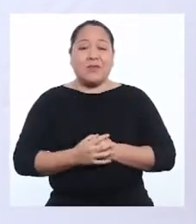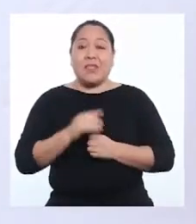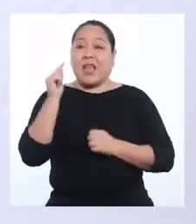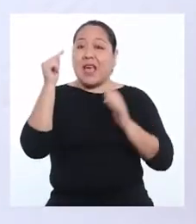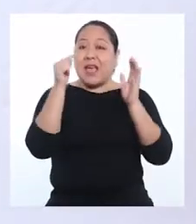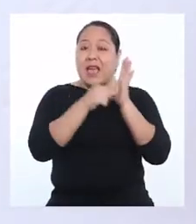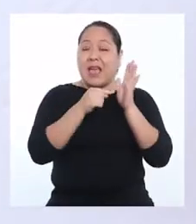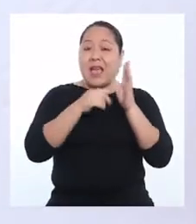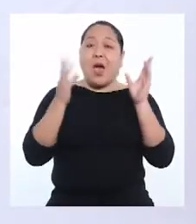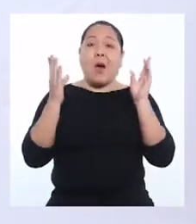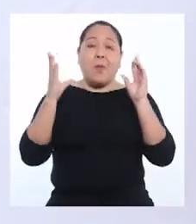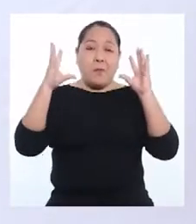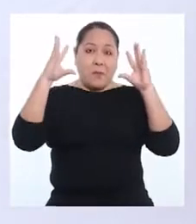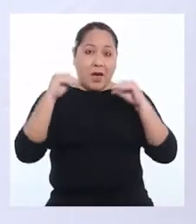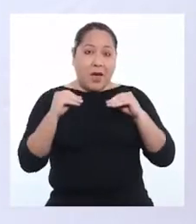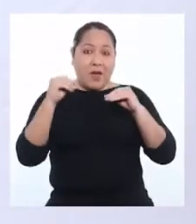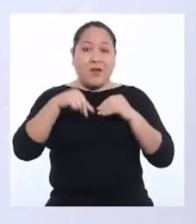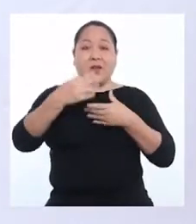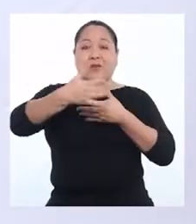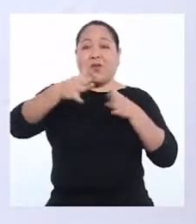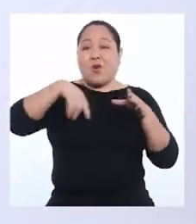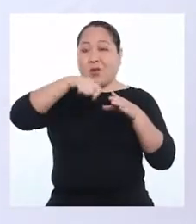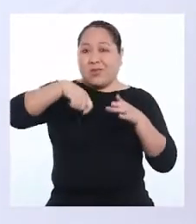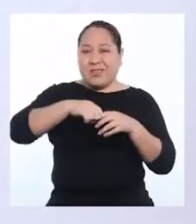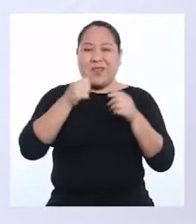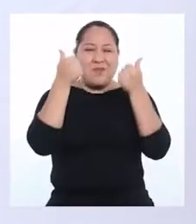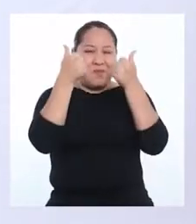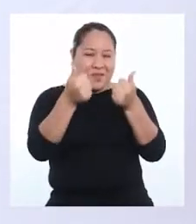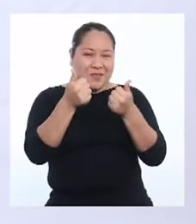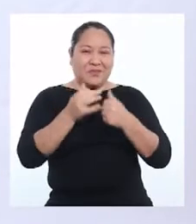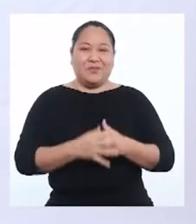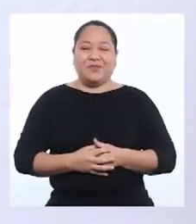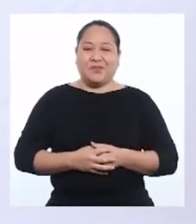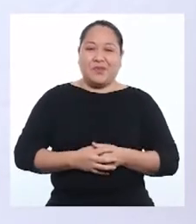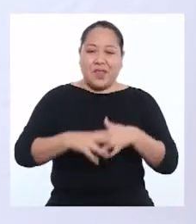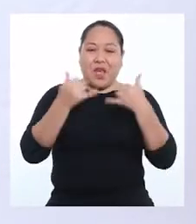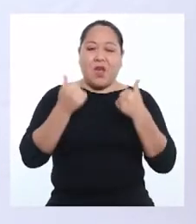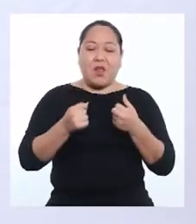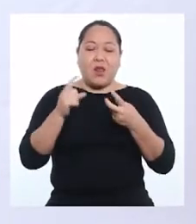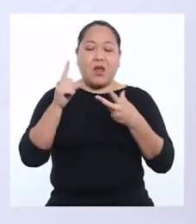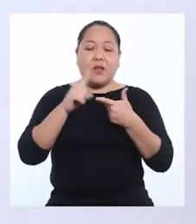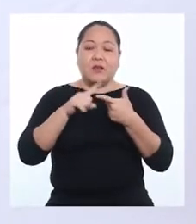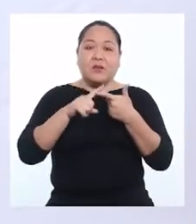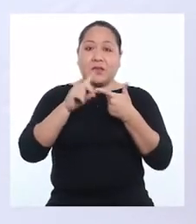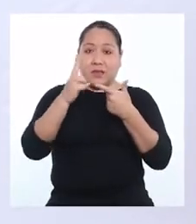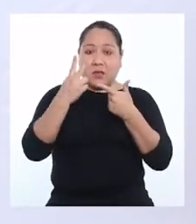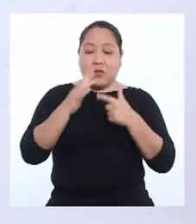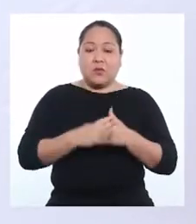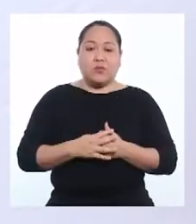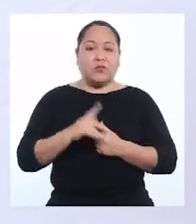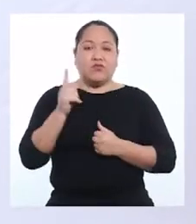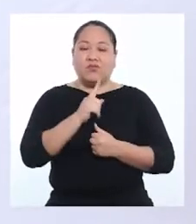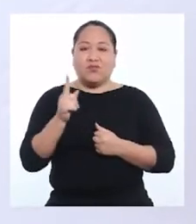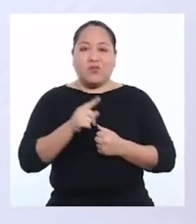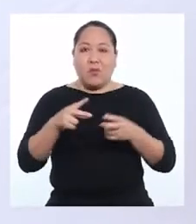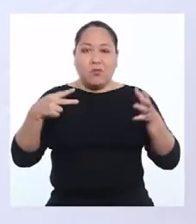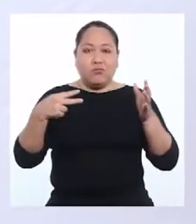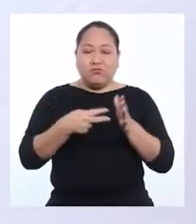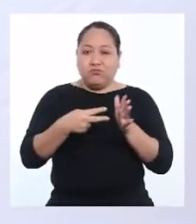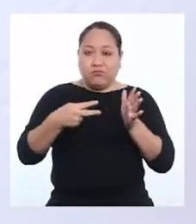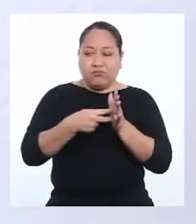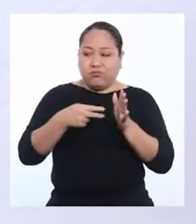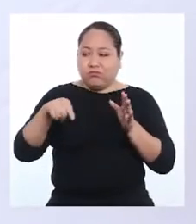de la cocina. Eso es. Muy bien. Ahora la acción número dos. Evitar dejar los